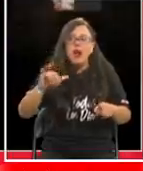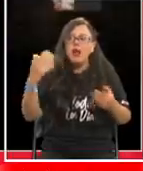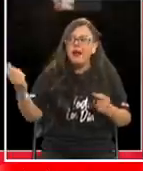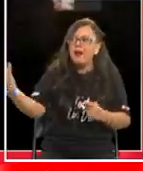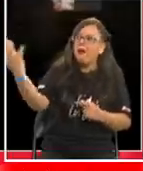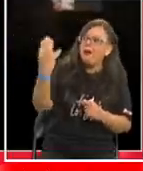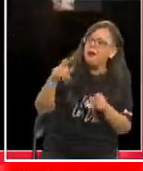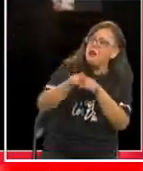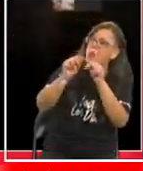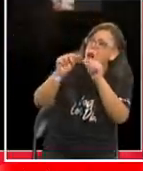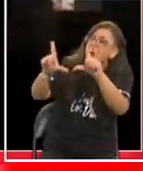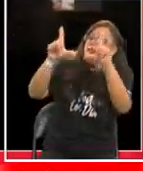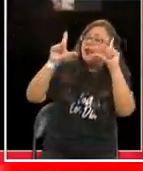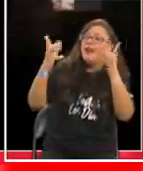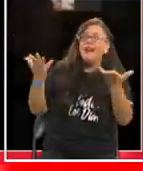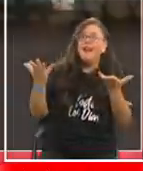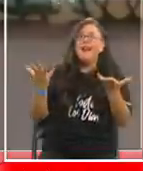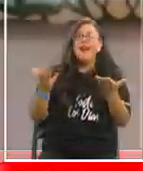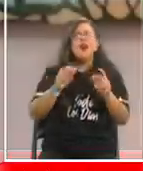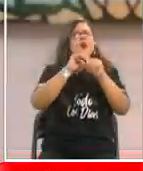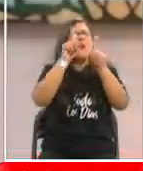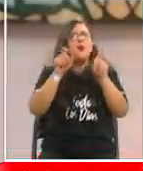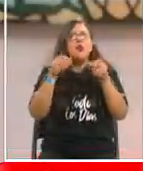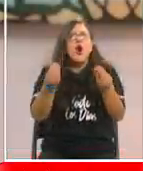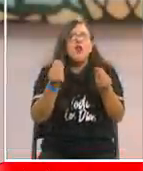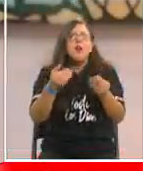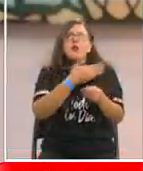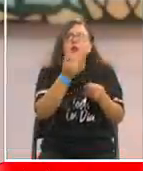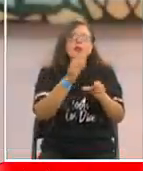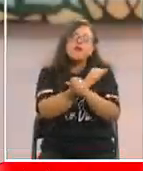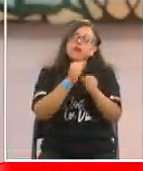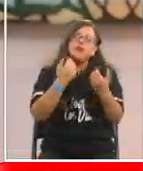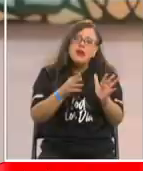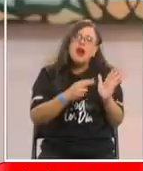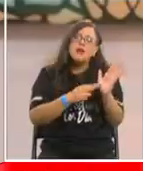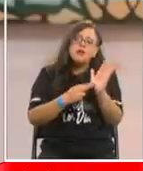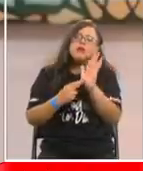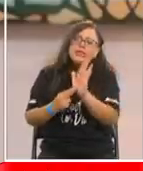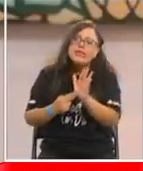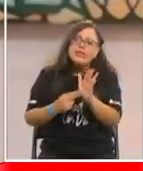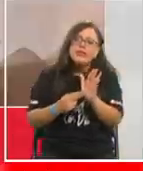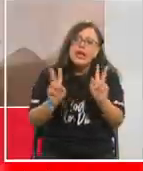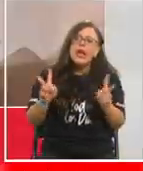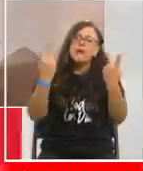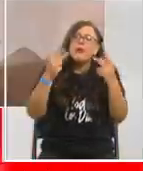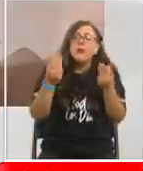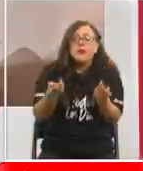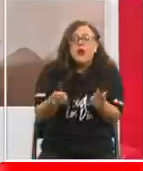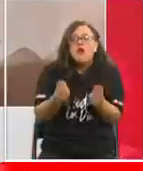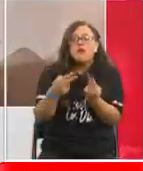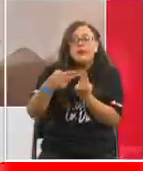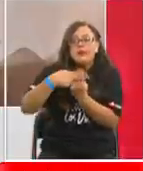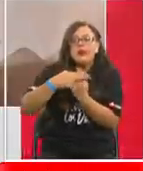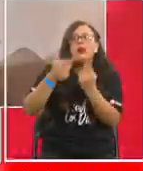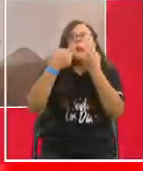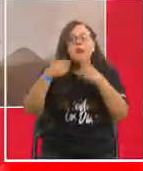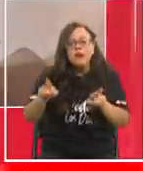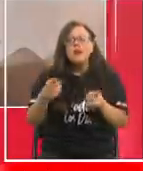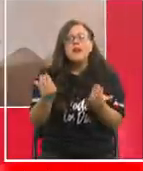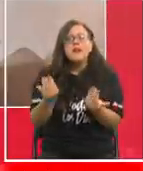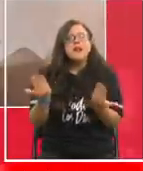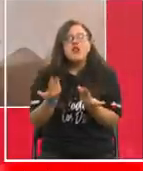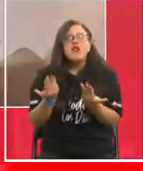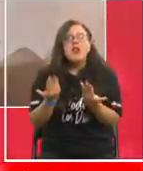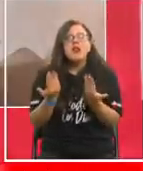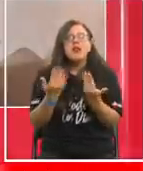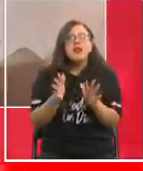hoy no se pudieron presentar en vivo porque estamos viviendo una teletón distinta, una teletón diferente. Tenemos la necesidad de estar